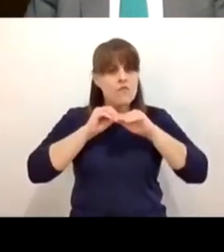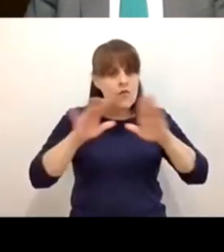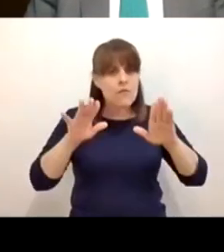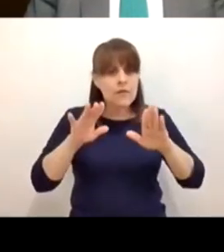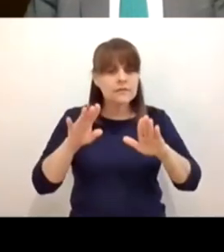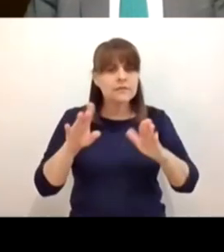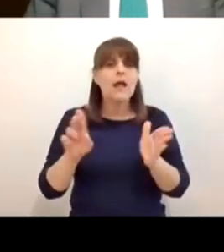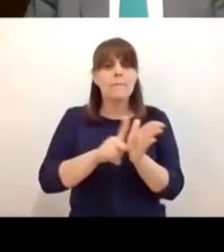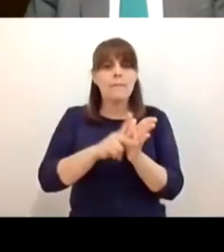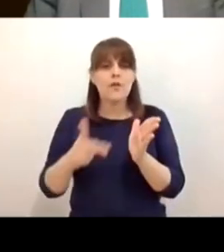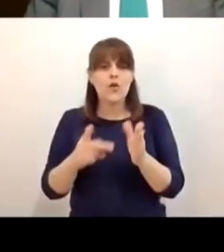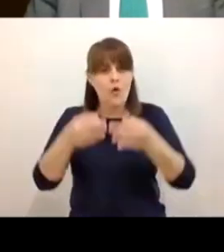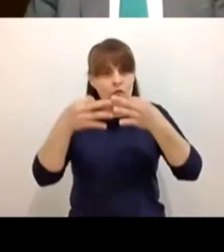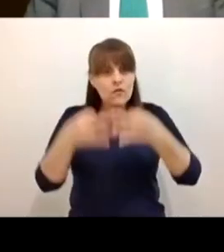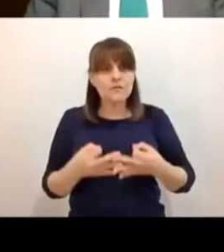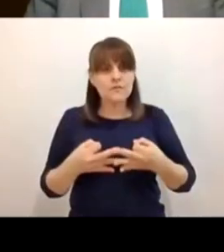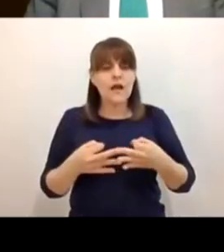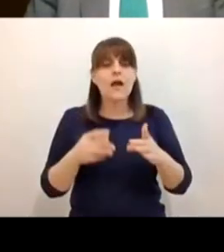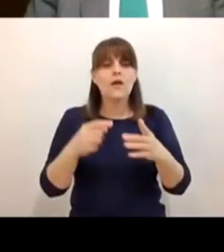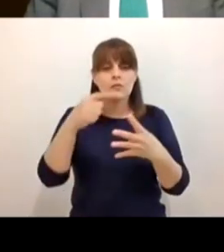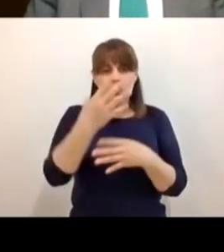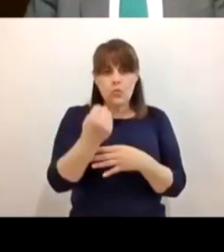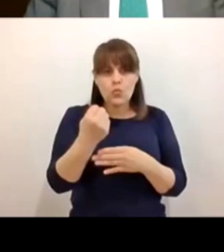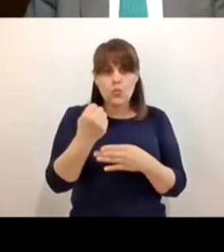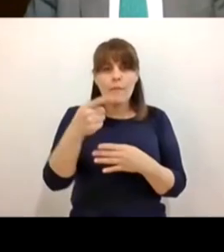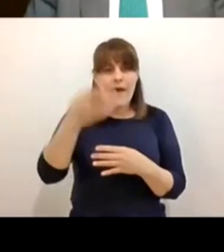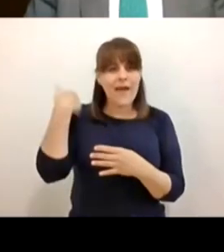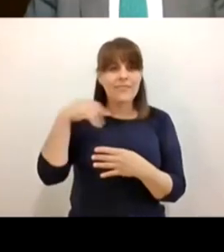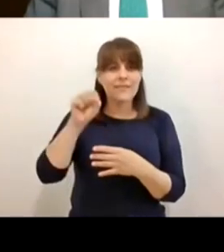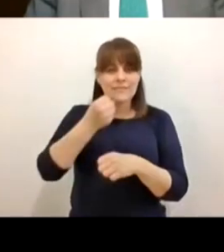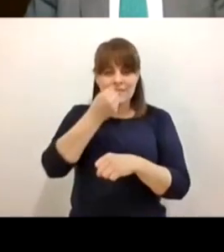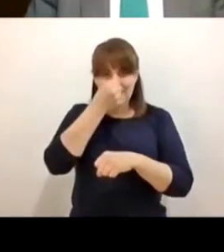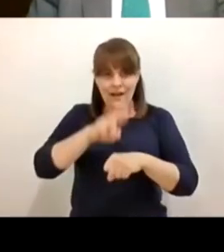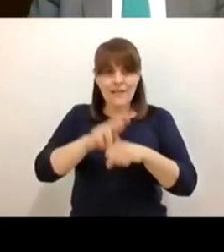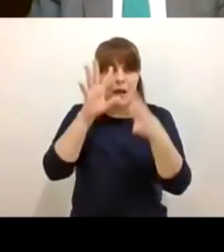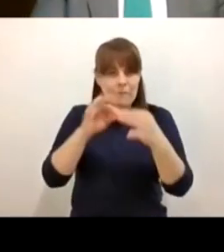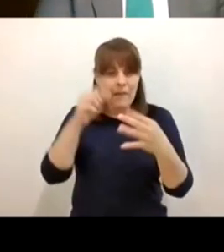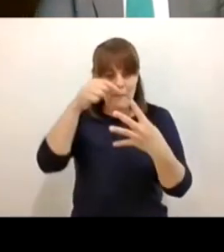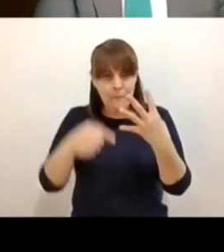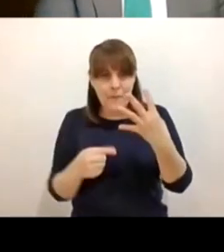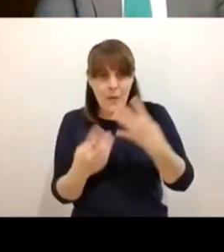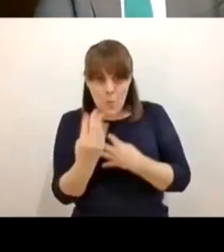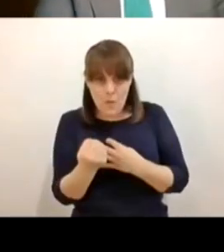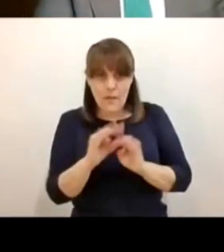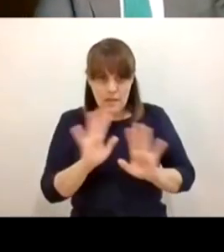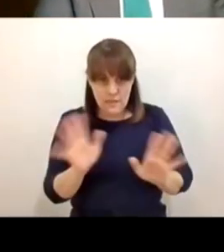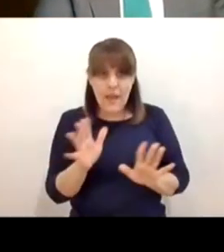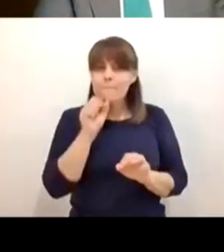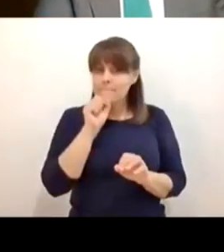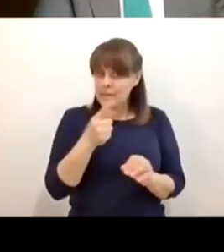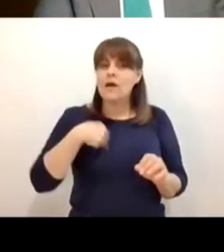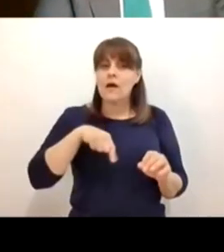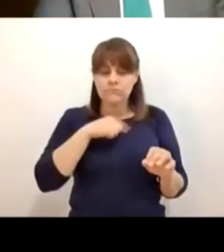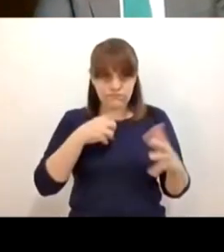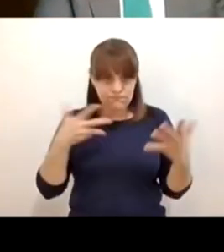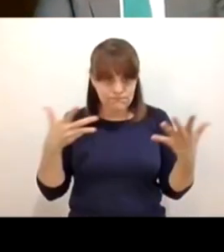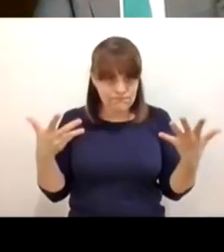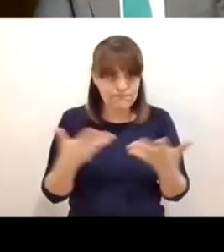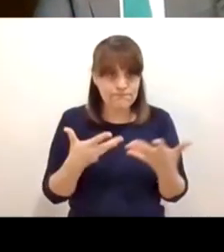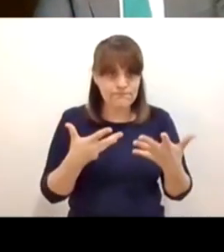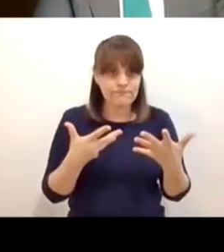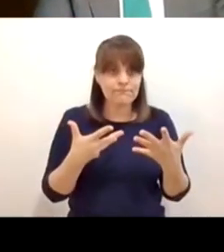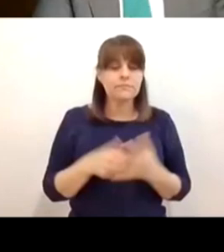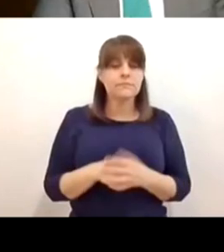son las nuevas intervenciones de las que ha hablado el secretario y que ya ha